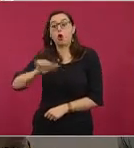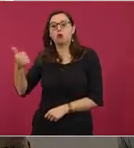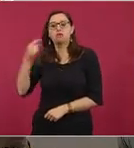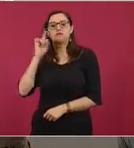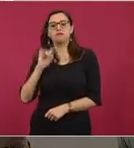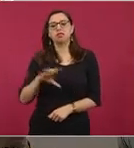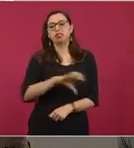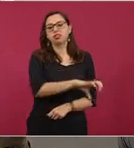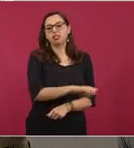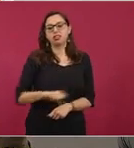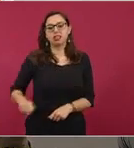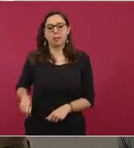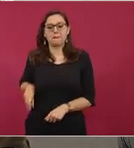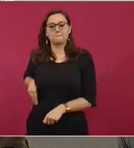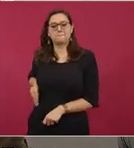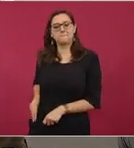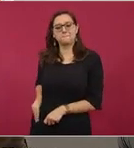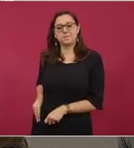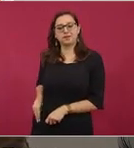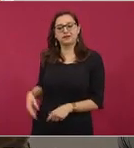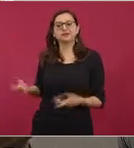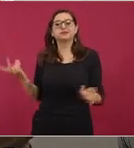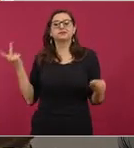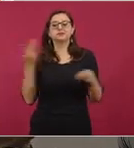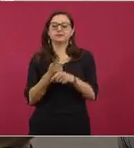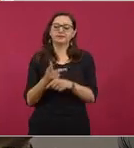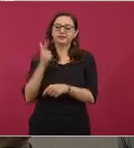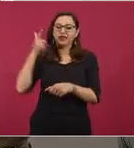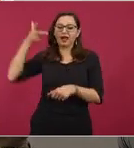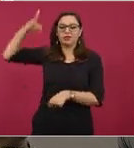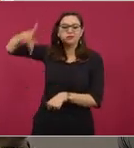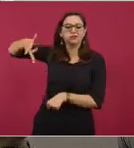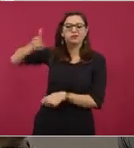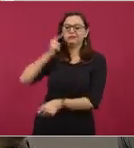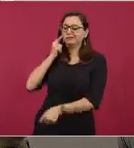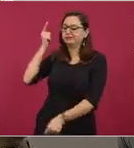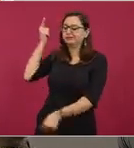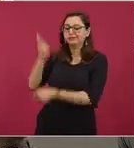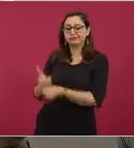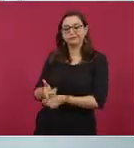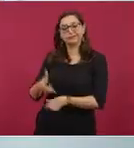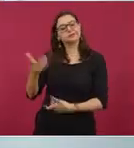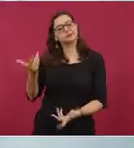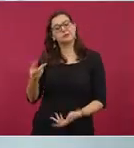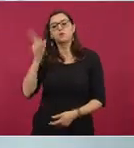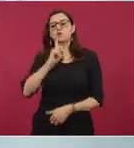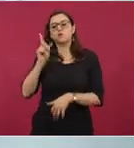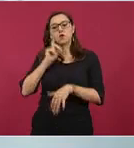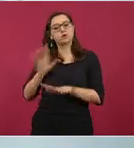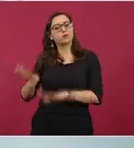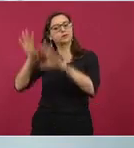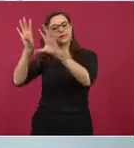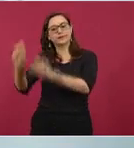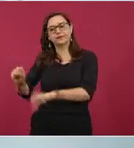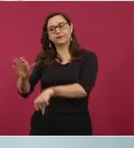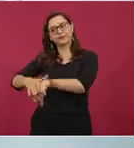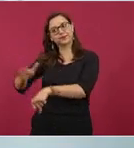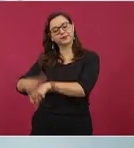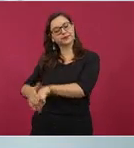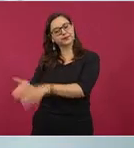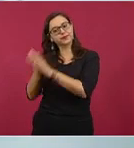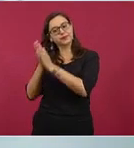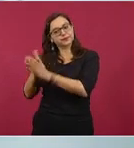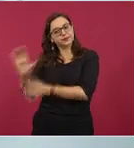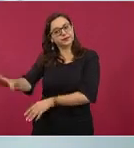la Secretaría de Marina, es este que está aquí, y se le instruye a la señora que por favor entregue el